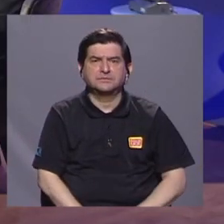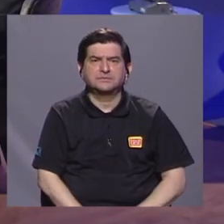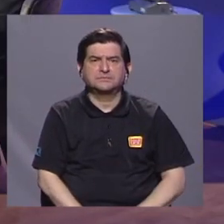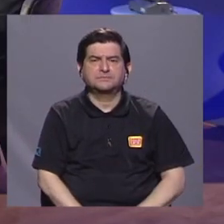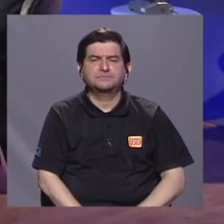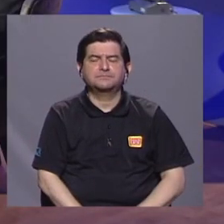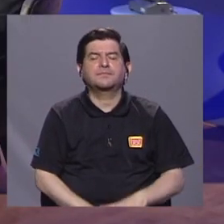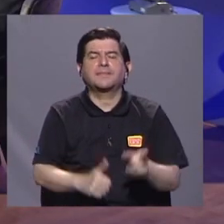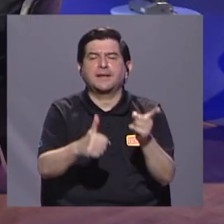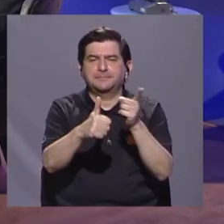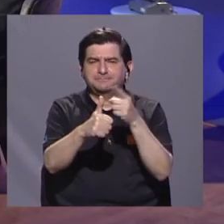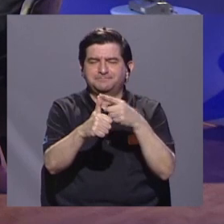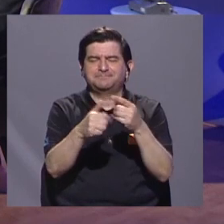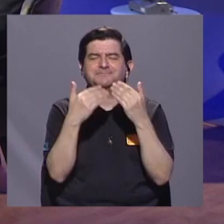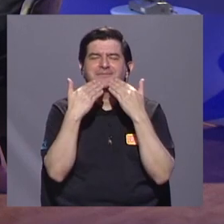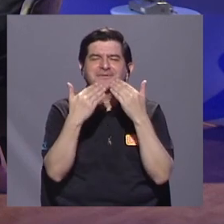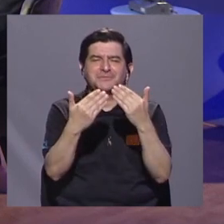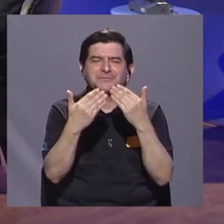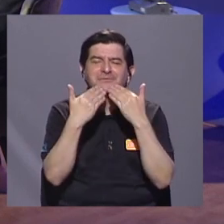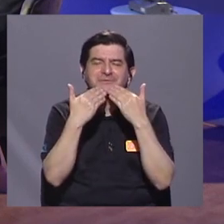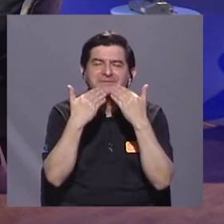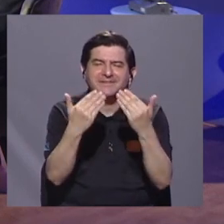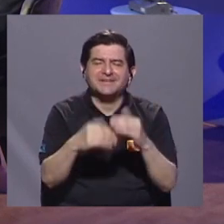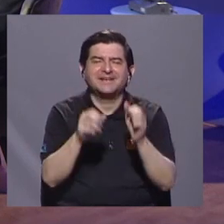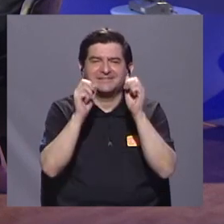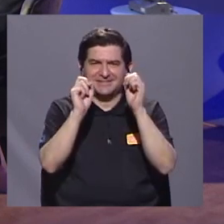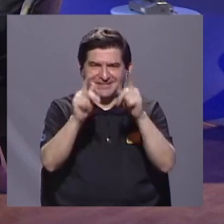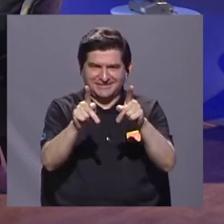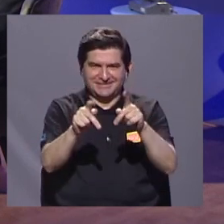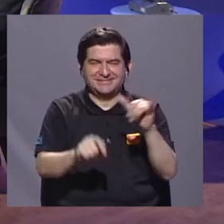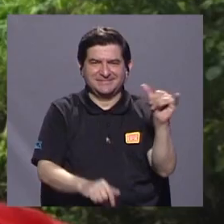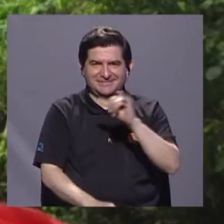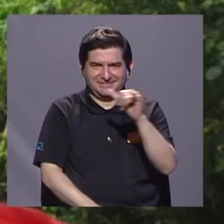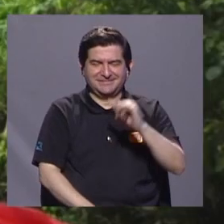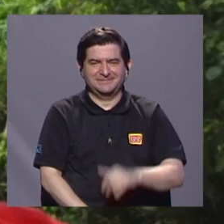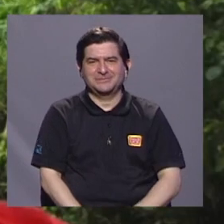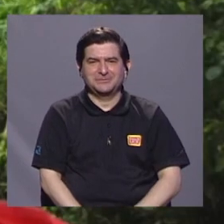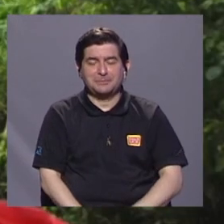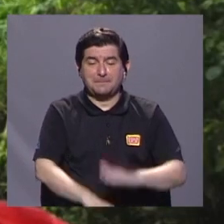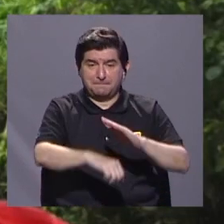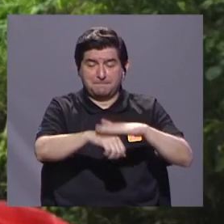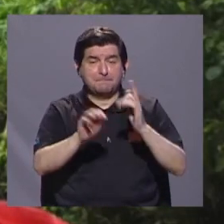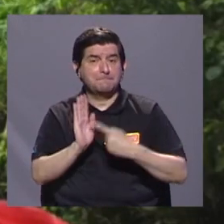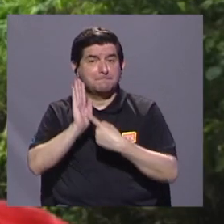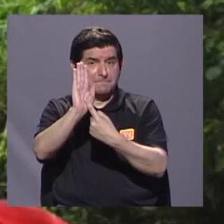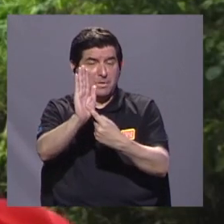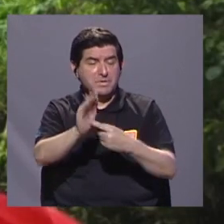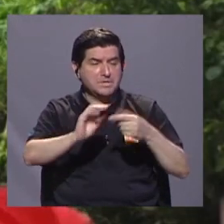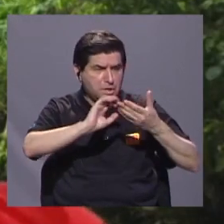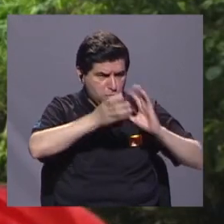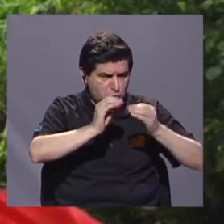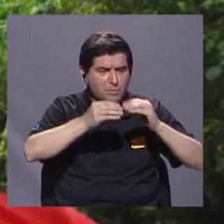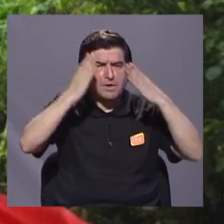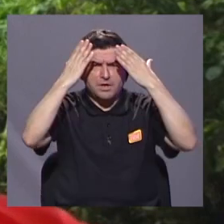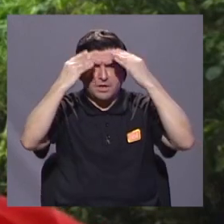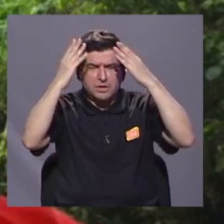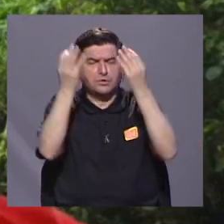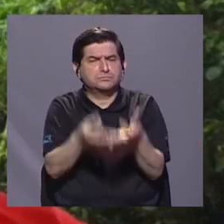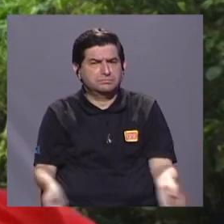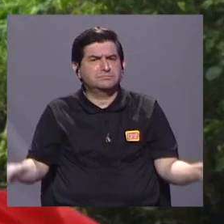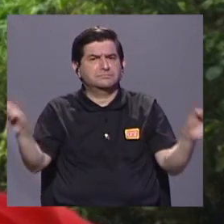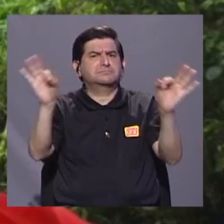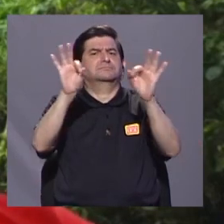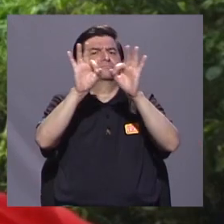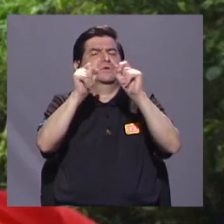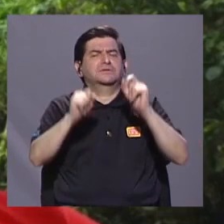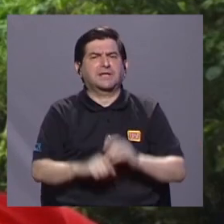Bueno, primero que nada, muchísimas gracias por el espacio y también por dejarnos presentar estos datos y esta información que es tan importante